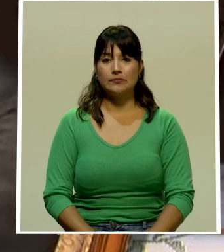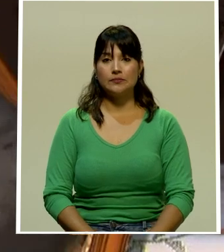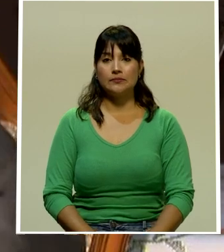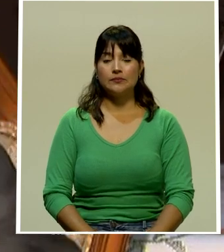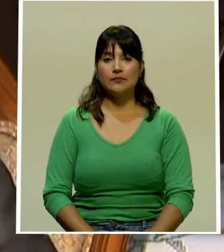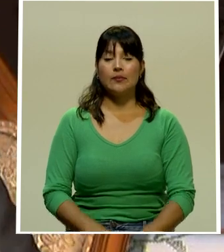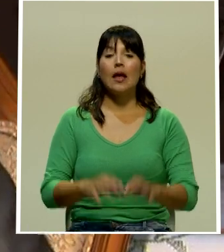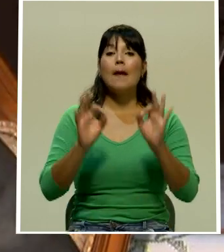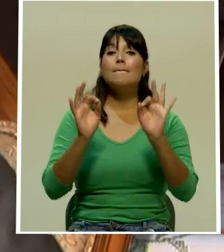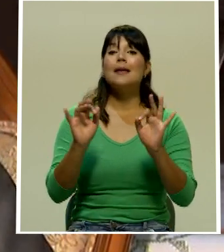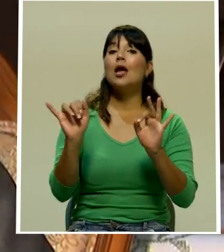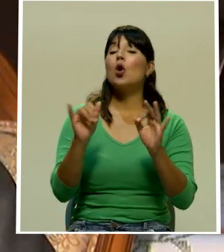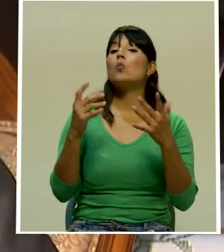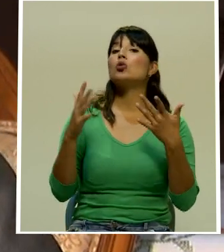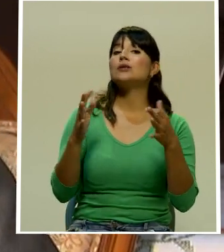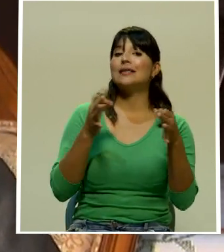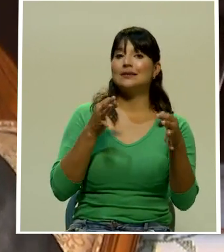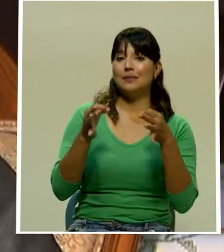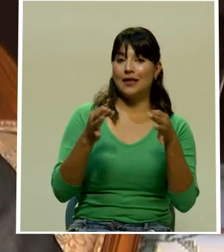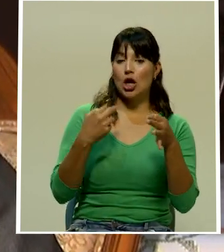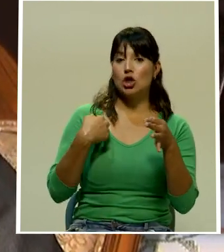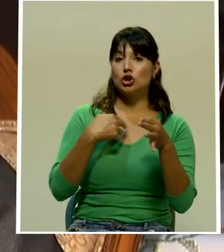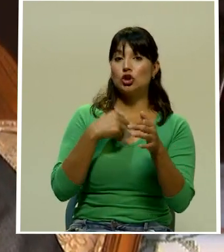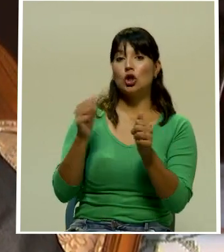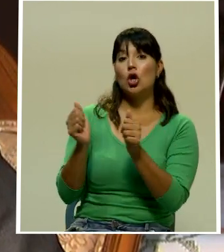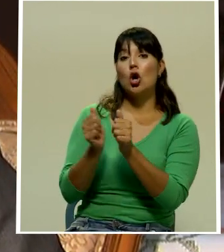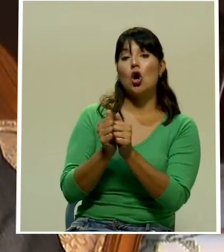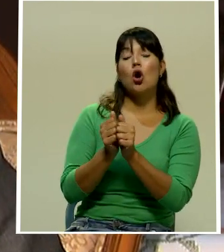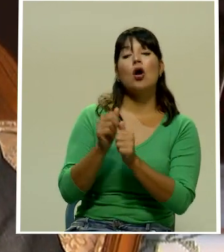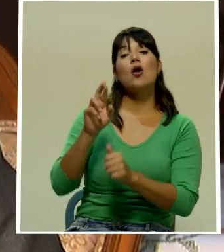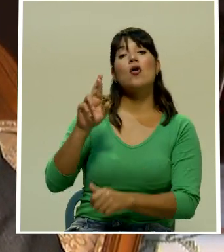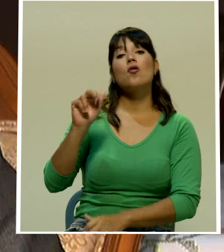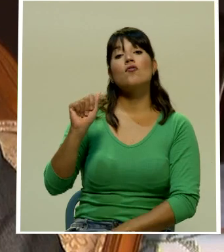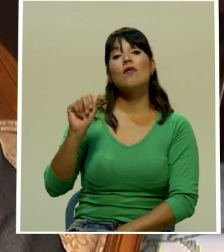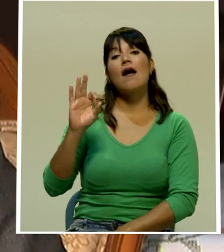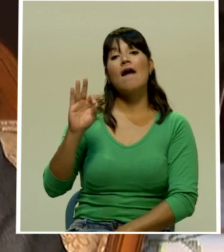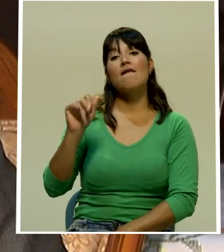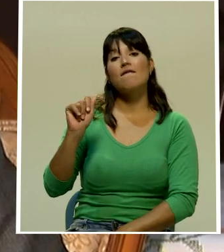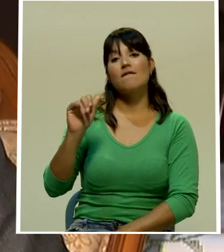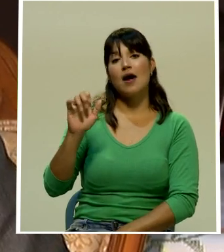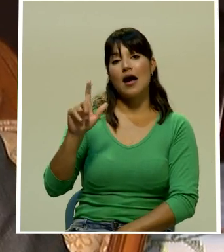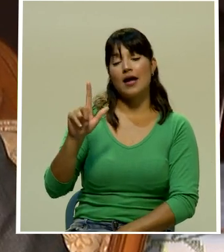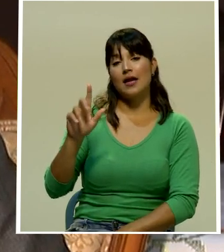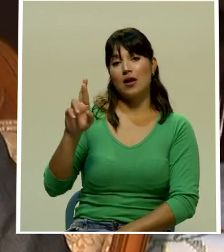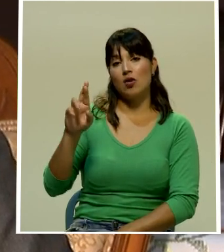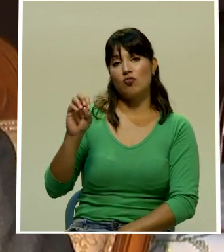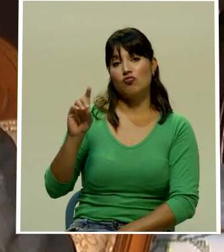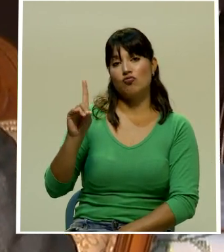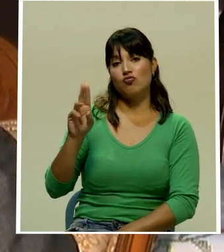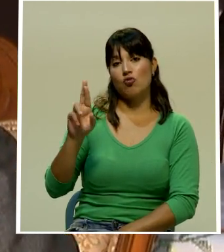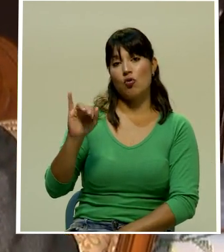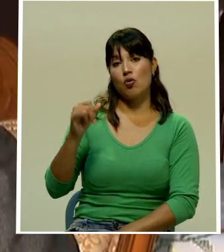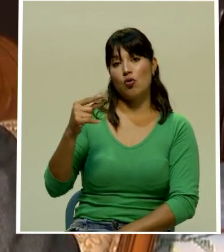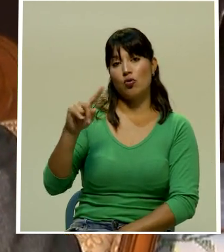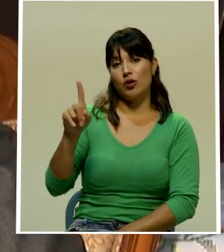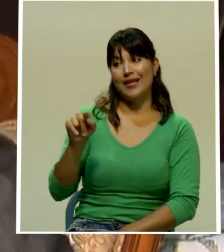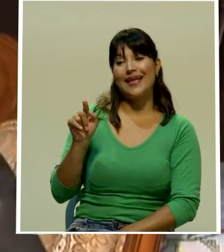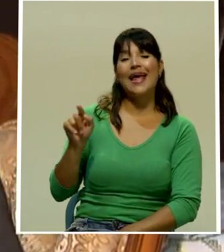Bien, como les decía, nos encontramos con don Rafael Rodríguez, abogado penalista, quien nos va a explicar